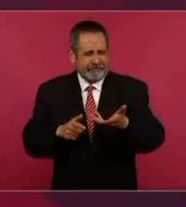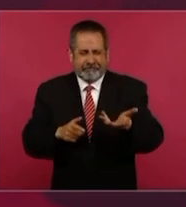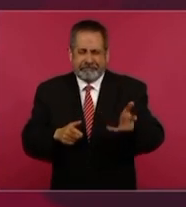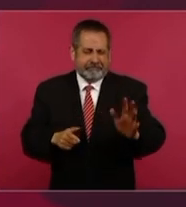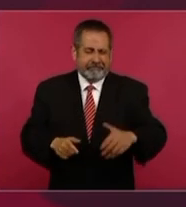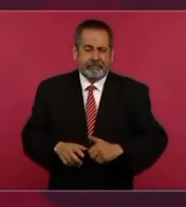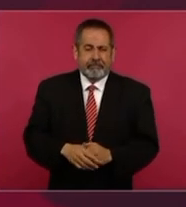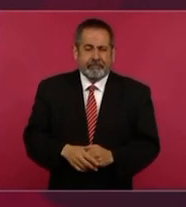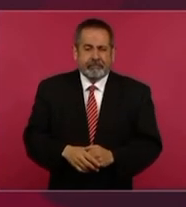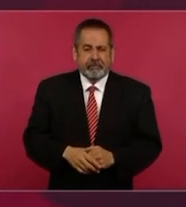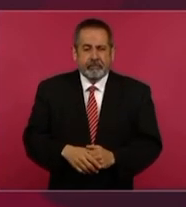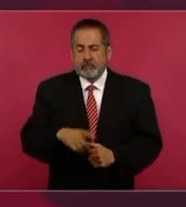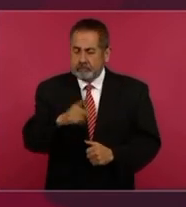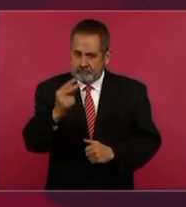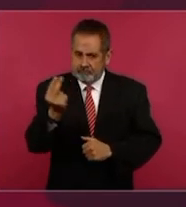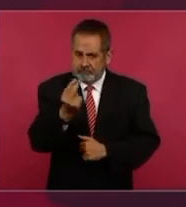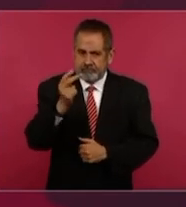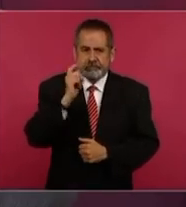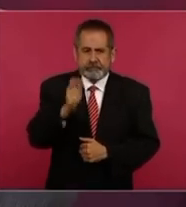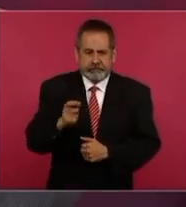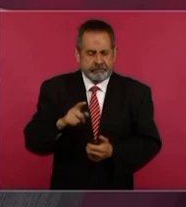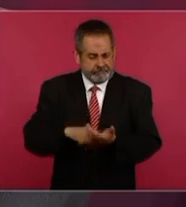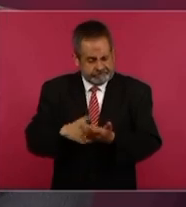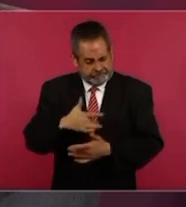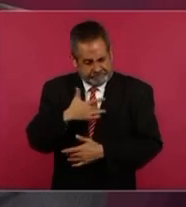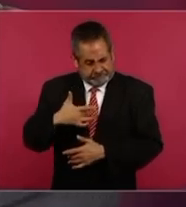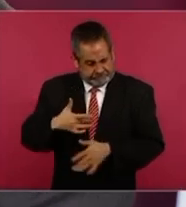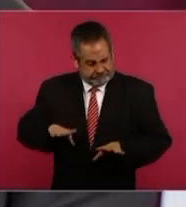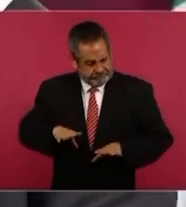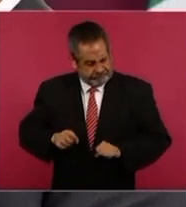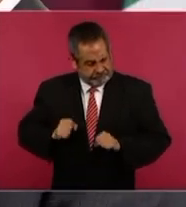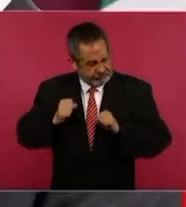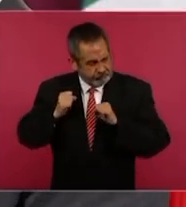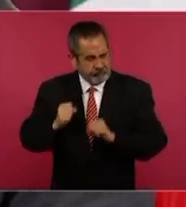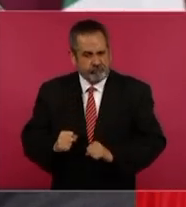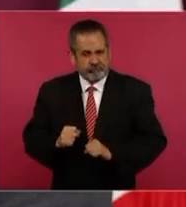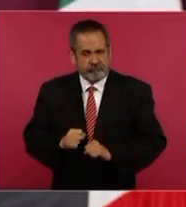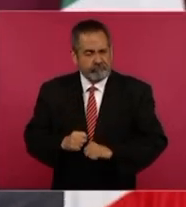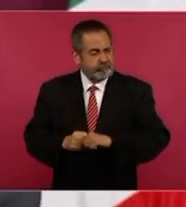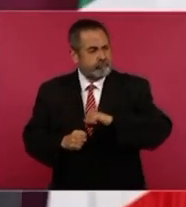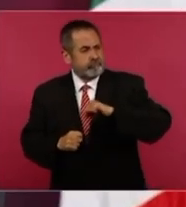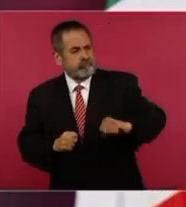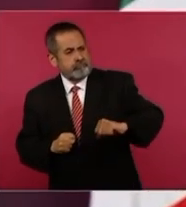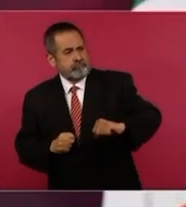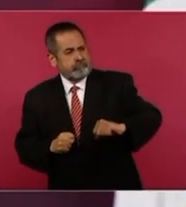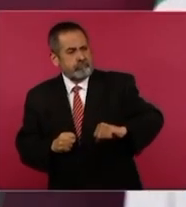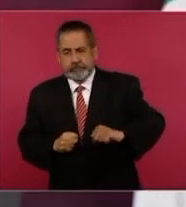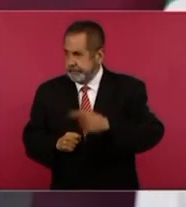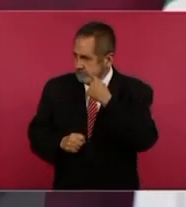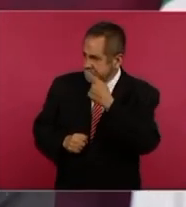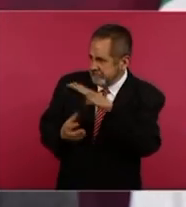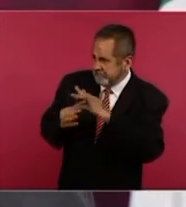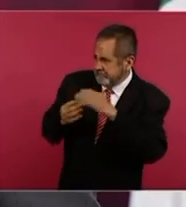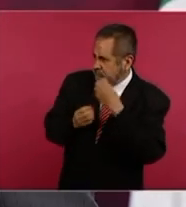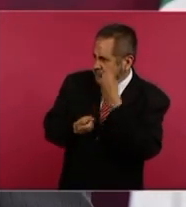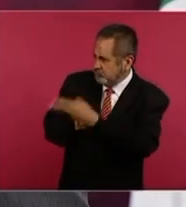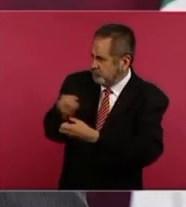Entonces, se necesita tener convicciones, principios para resistir todas las tentaciones del poder.